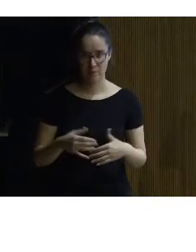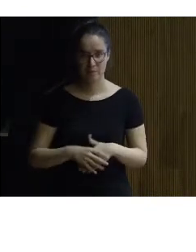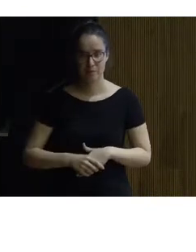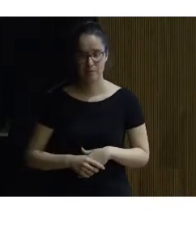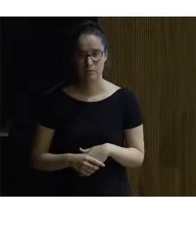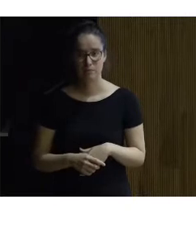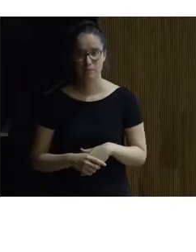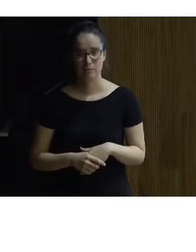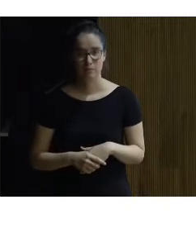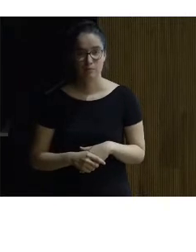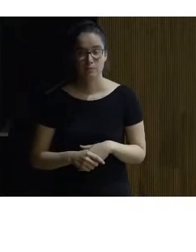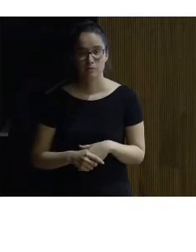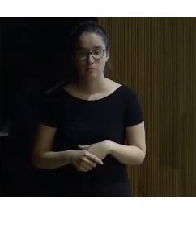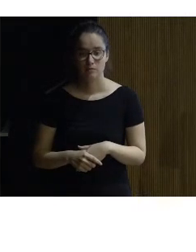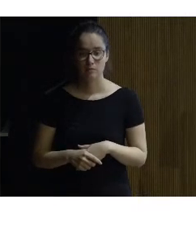para